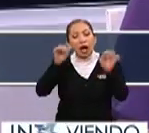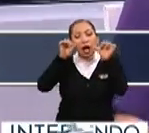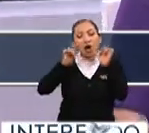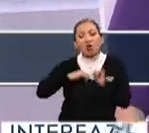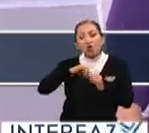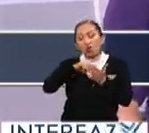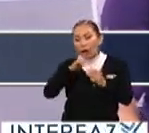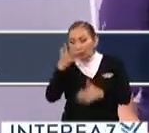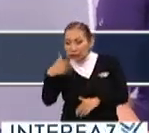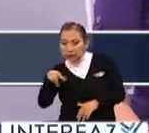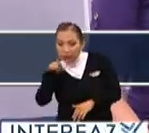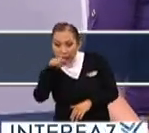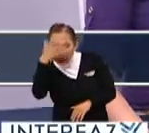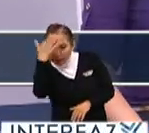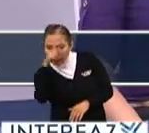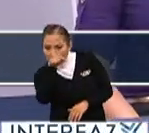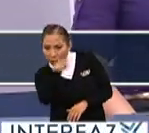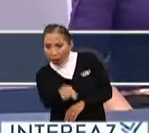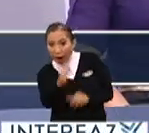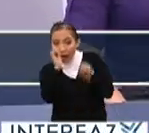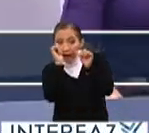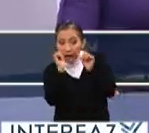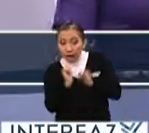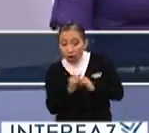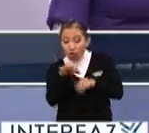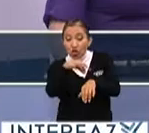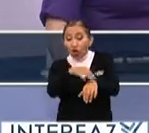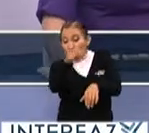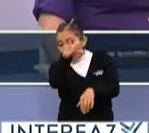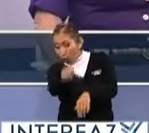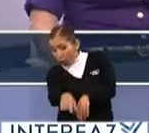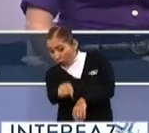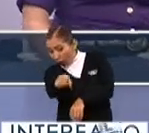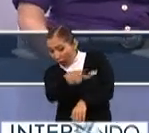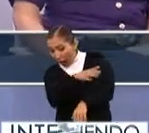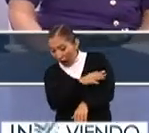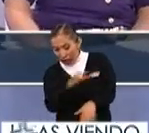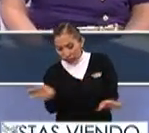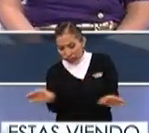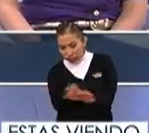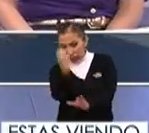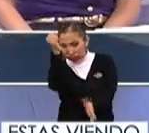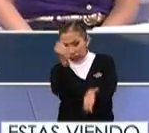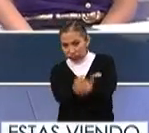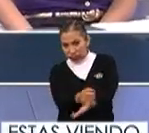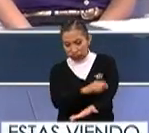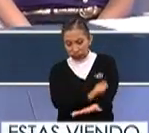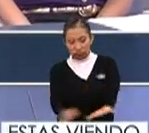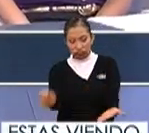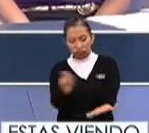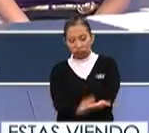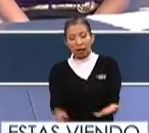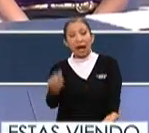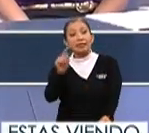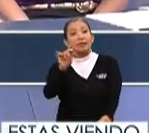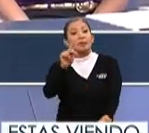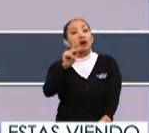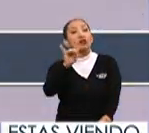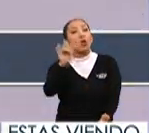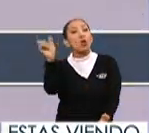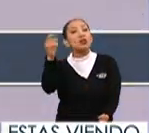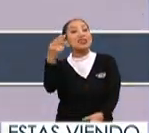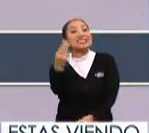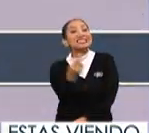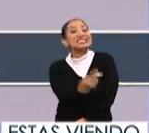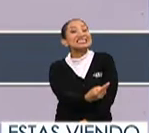en un lugar donde sabemos que la atención o que el médico que está enfrente de nosotros pues realmente va a prescribir un antibiótico siempre cuando sea